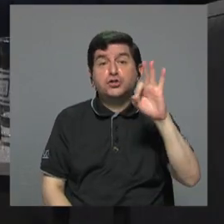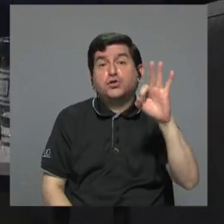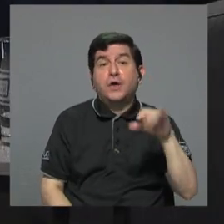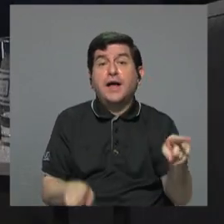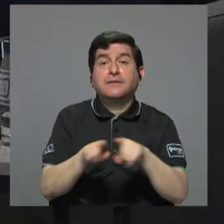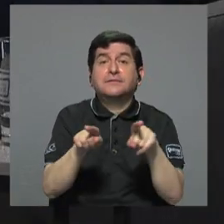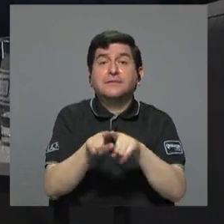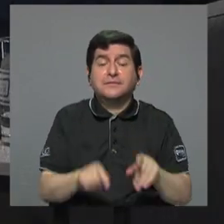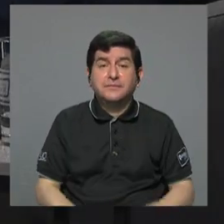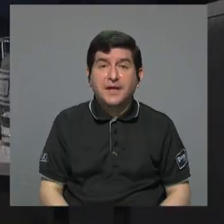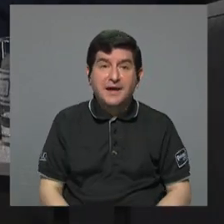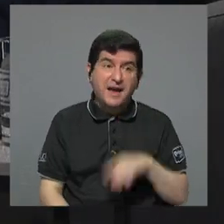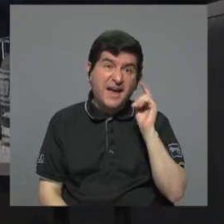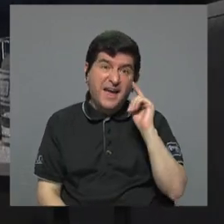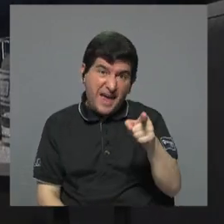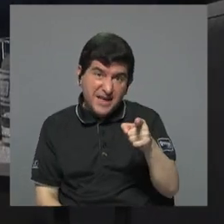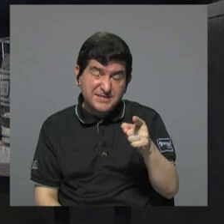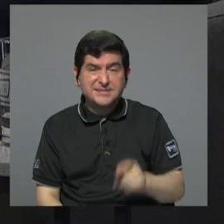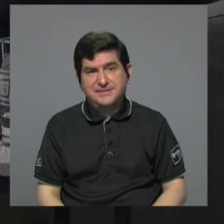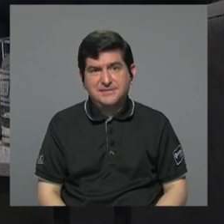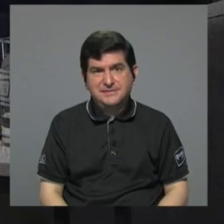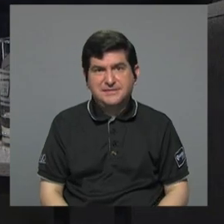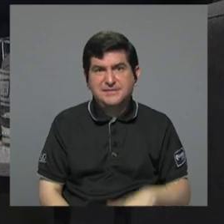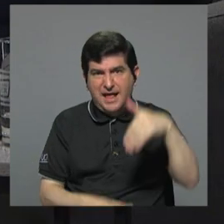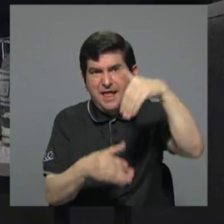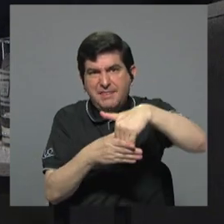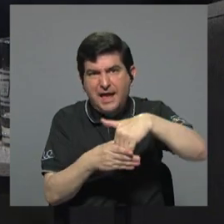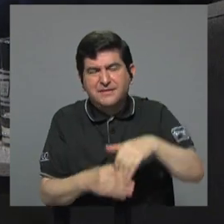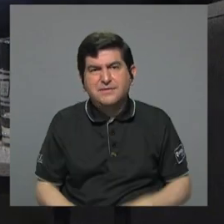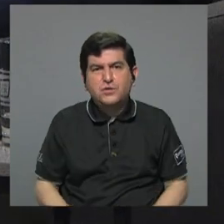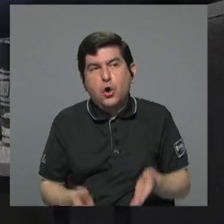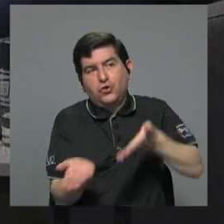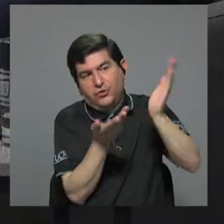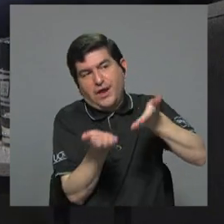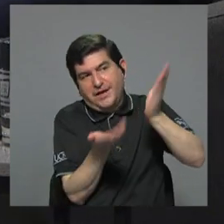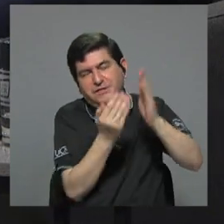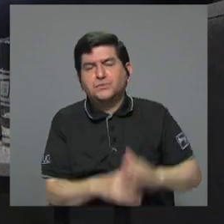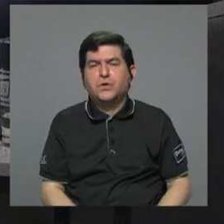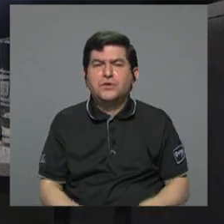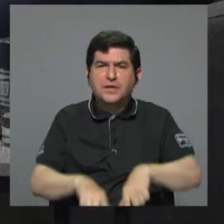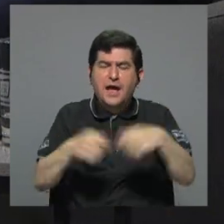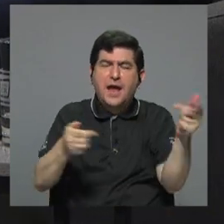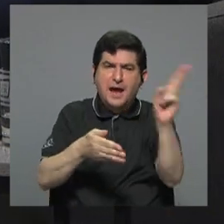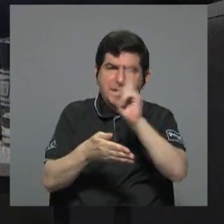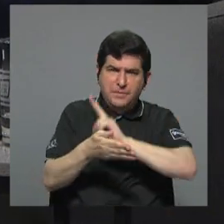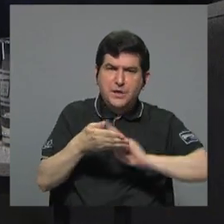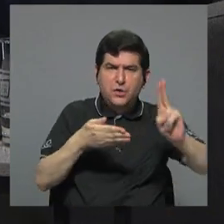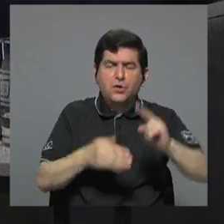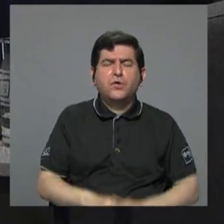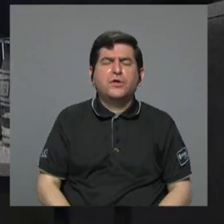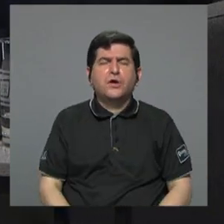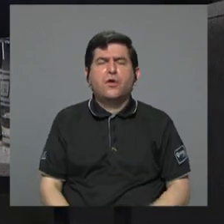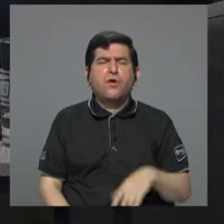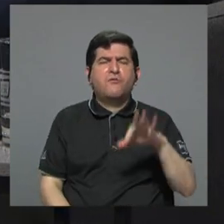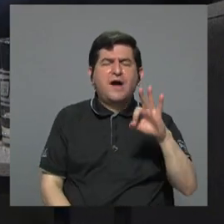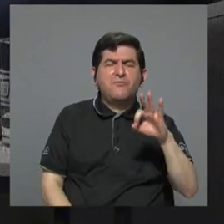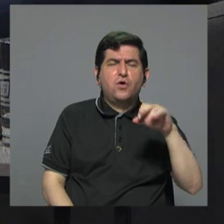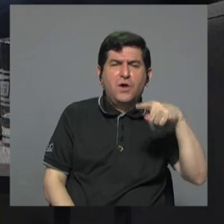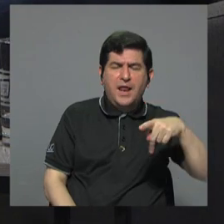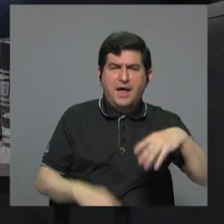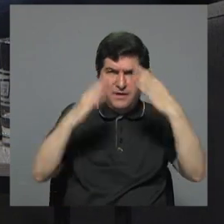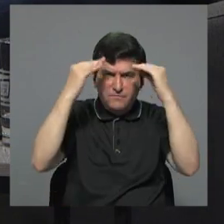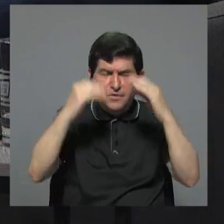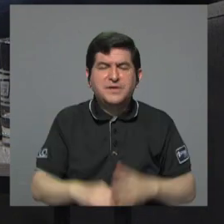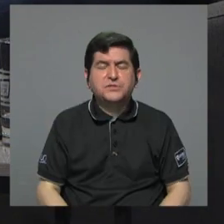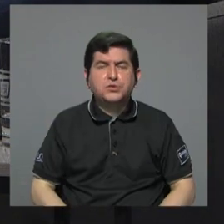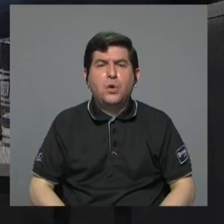economía, esa está en economía exportación. El semanario sacó hace poco una nota de Fabiola Pomereda que ese decreto permite